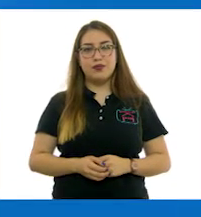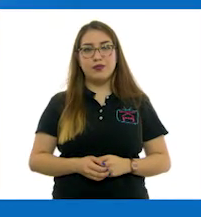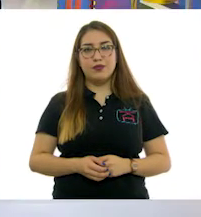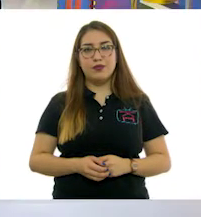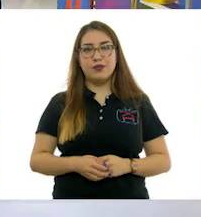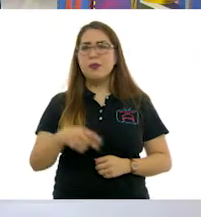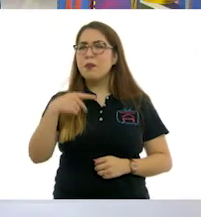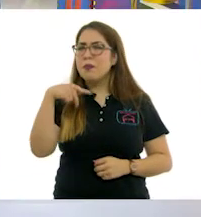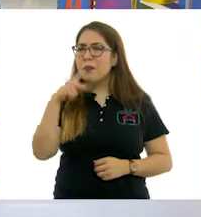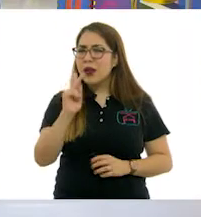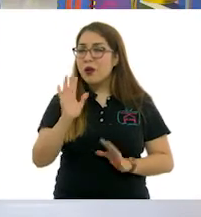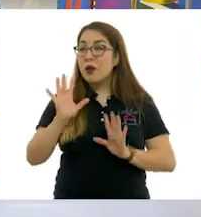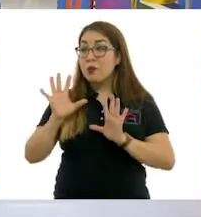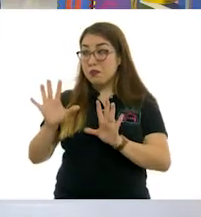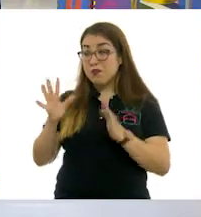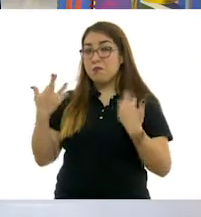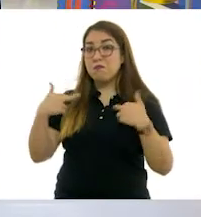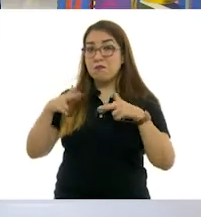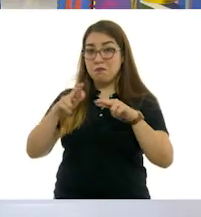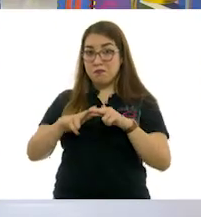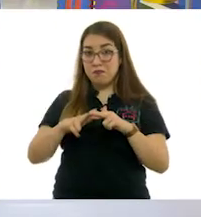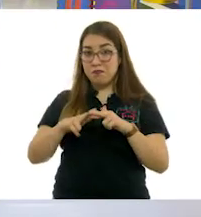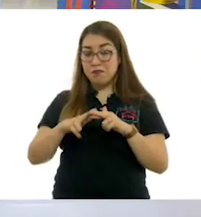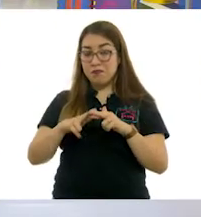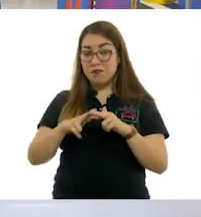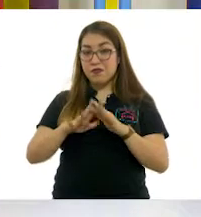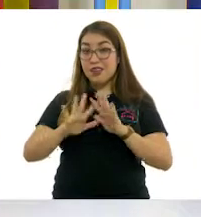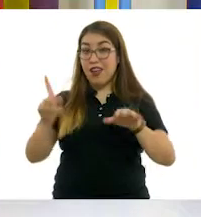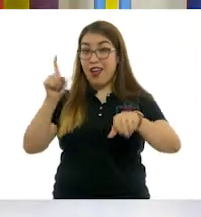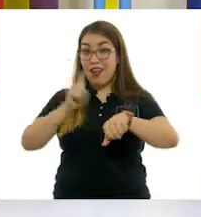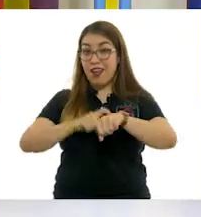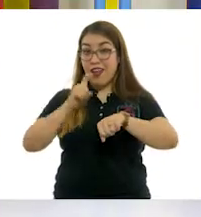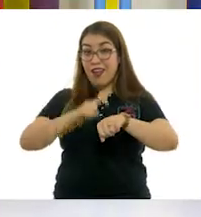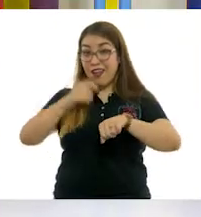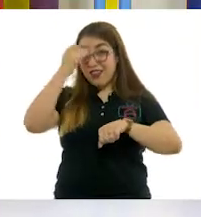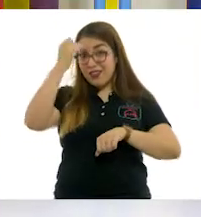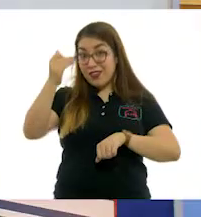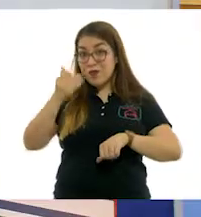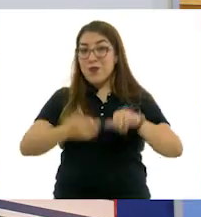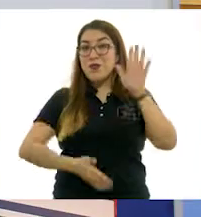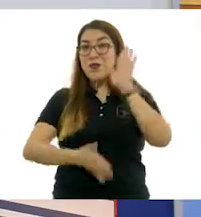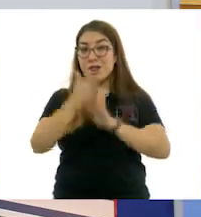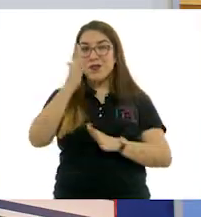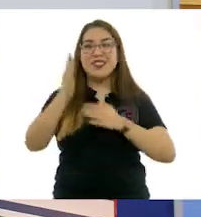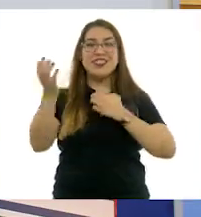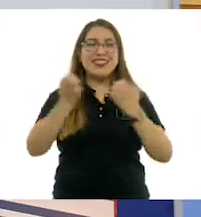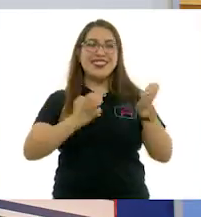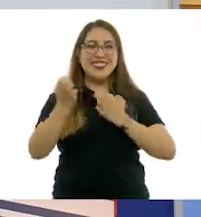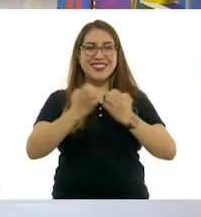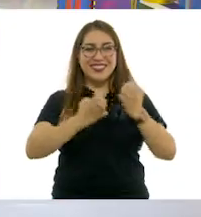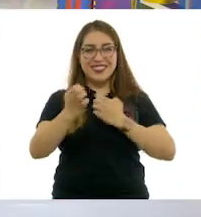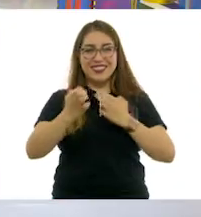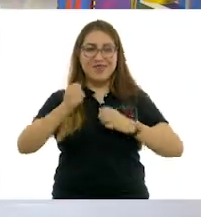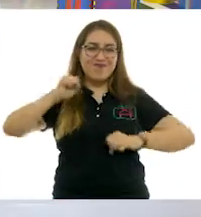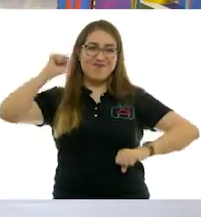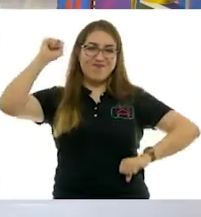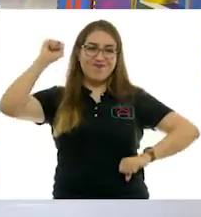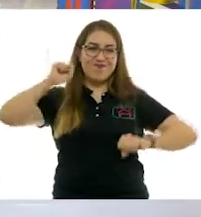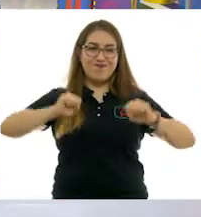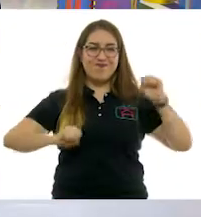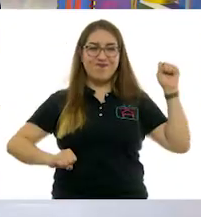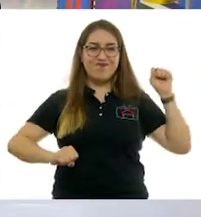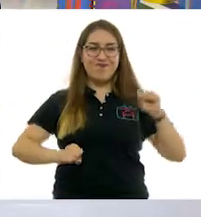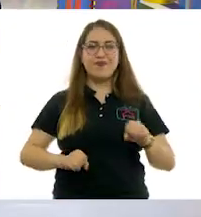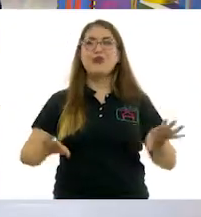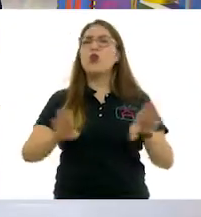Pero antes, maestro Alejandro, ha llegado el momento de... Movernos. Movernos, así es.